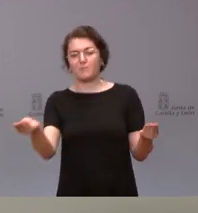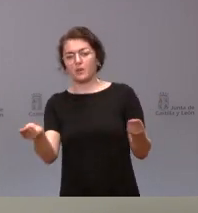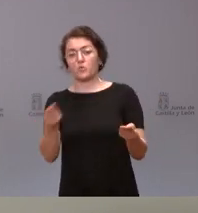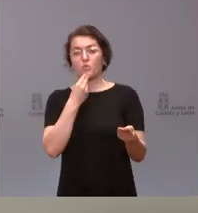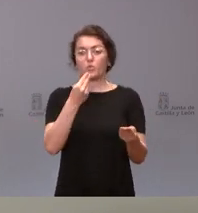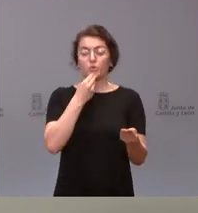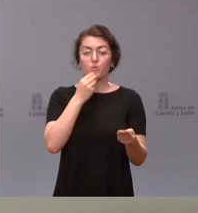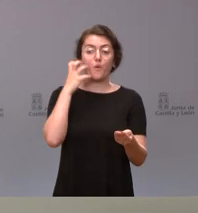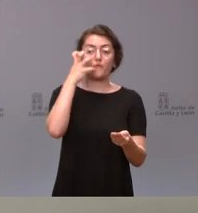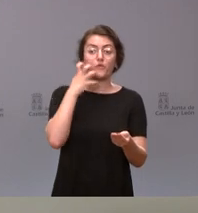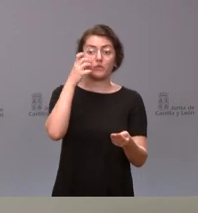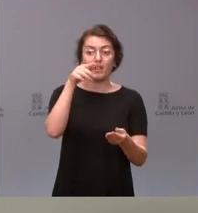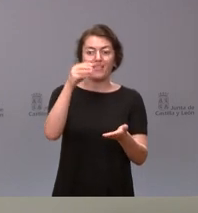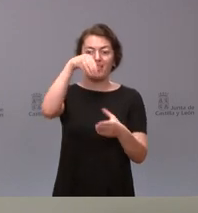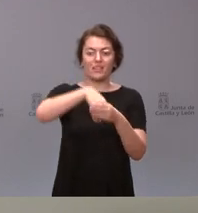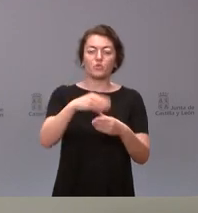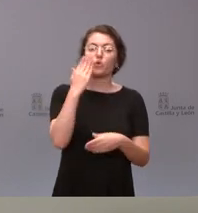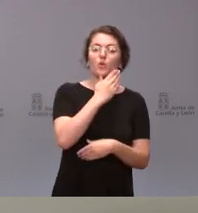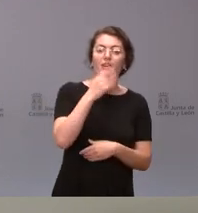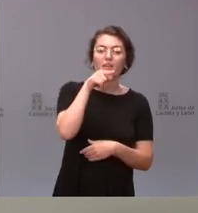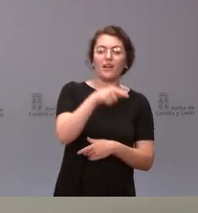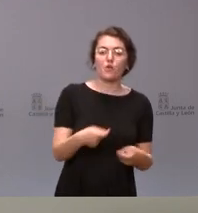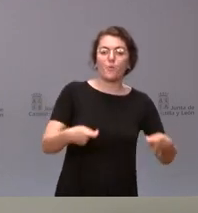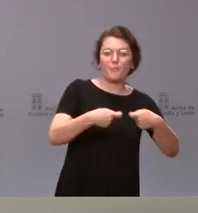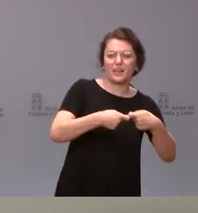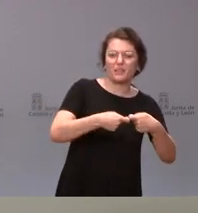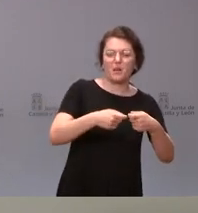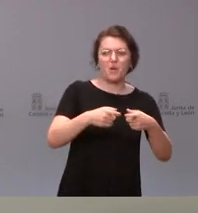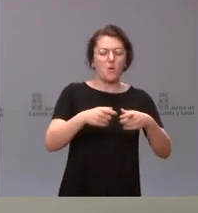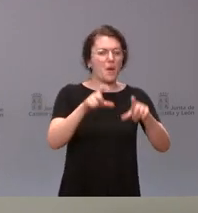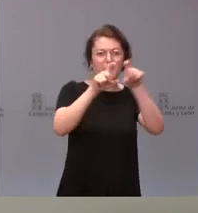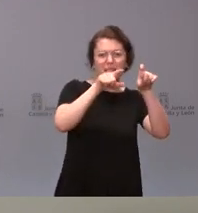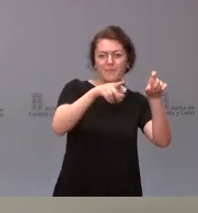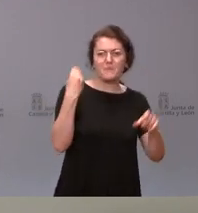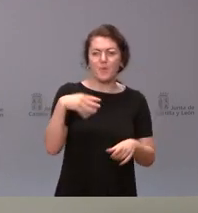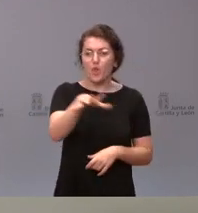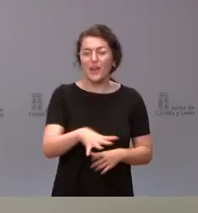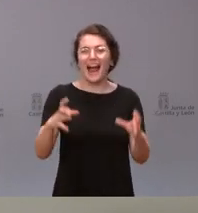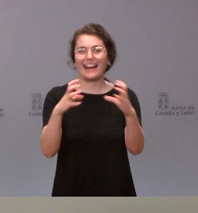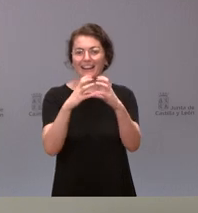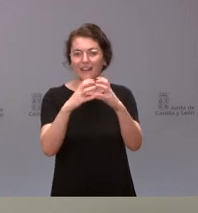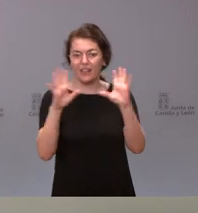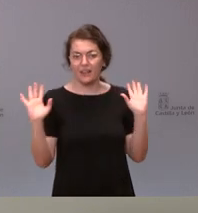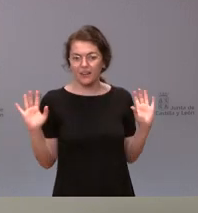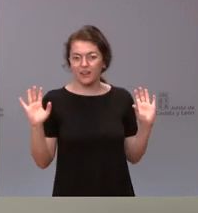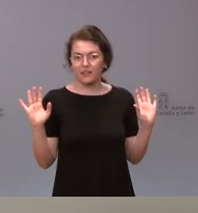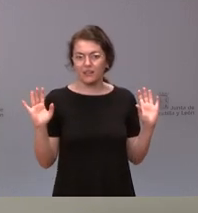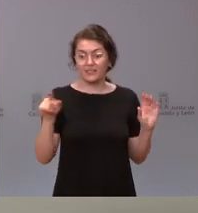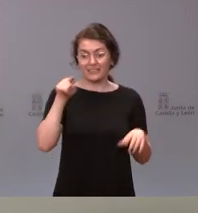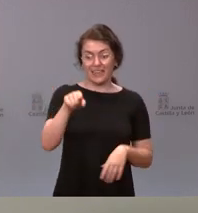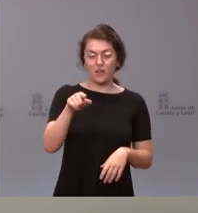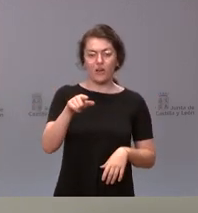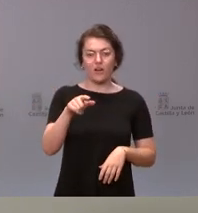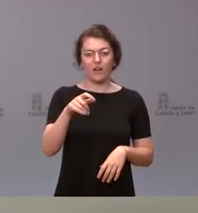a una cooperativa o una empresa de Granada. No sé si nos puede confirmar esto. Por se quejan de que